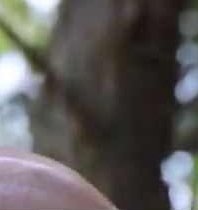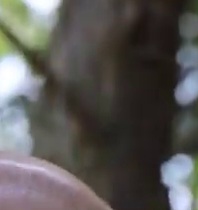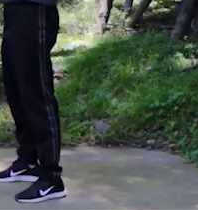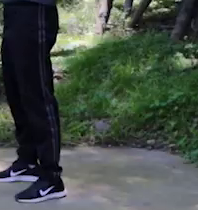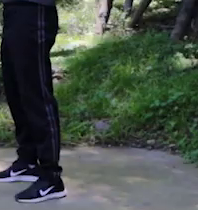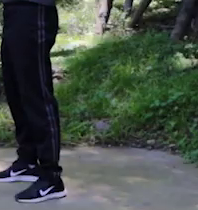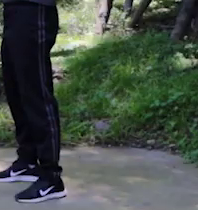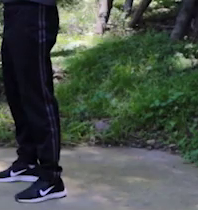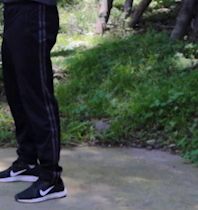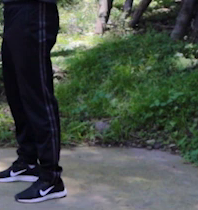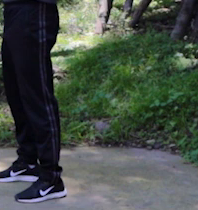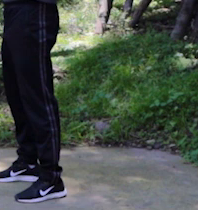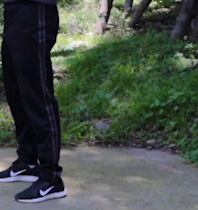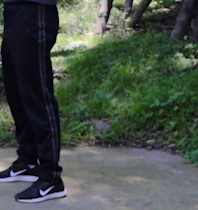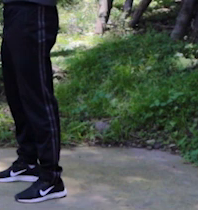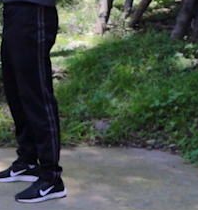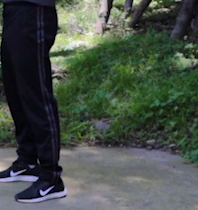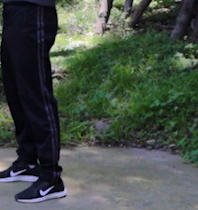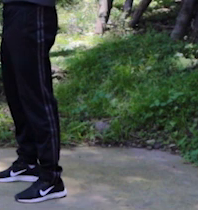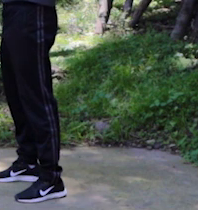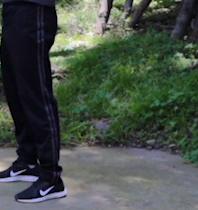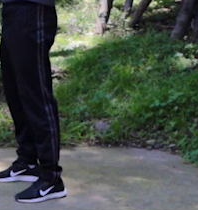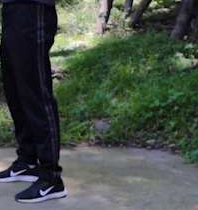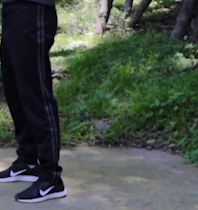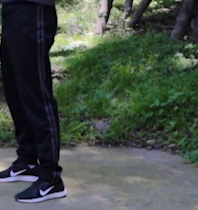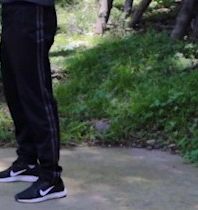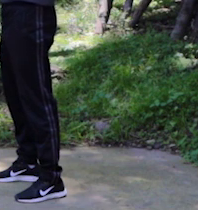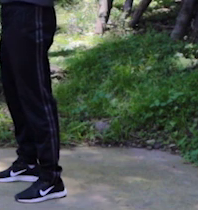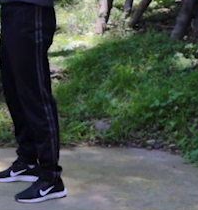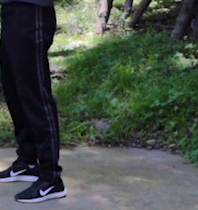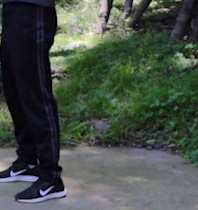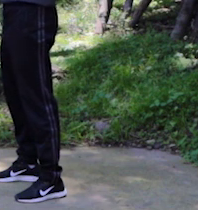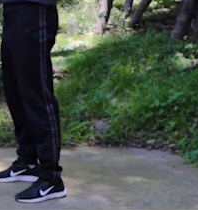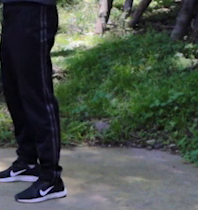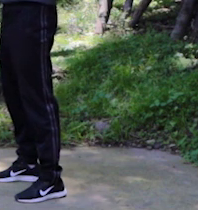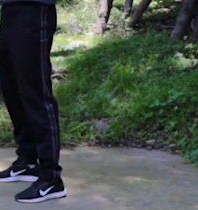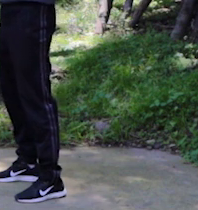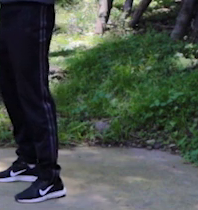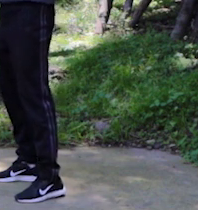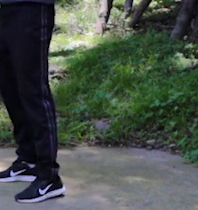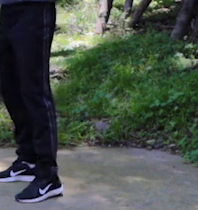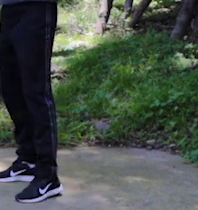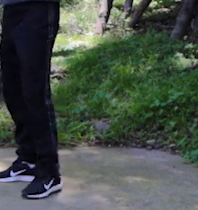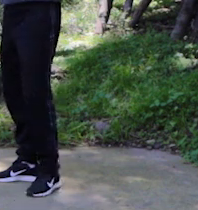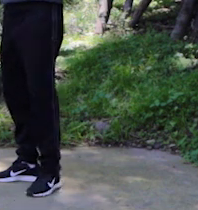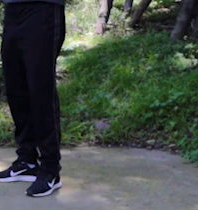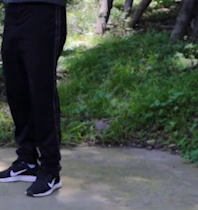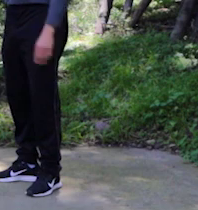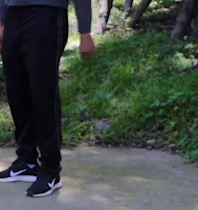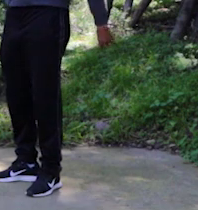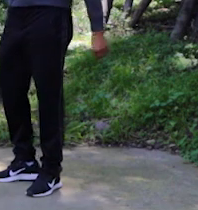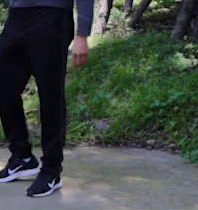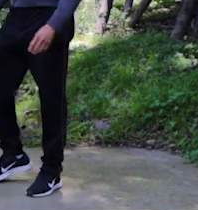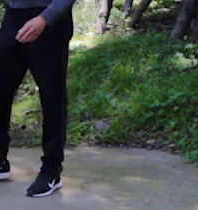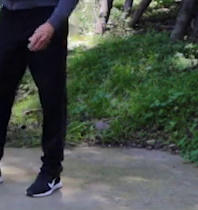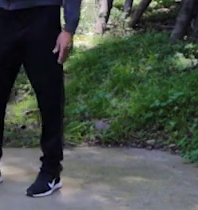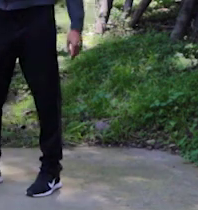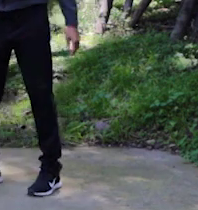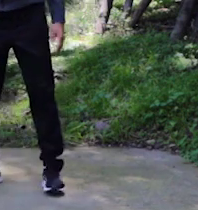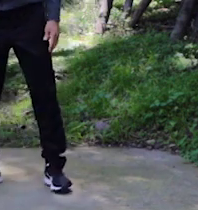bien, perfecto. Exacto, así es, así es. Ok, perfecto. Ahora vamos a hacer la demostración.